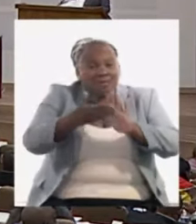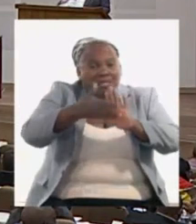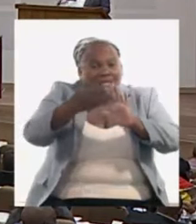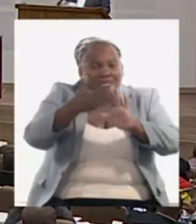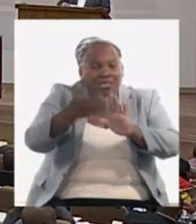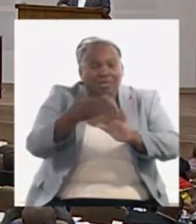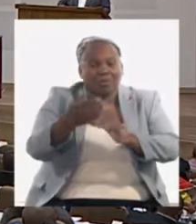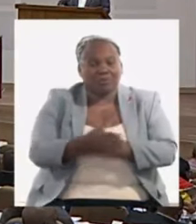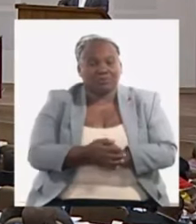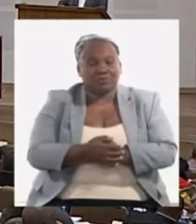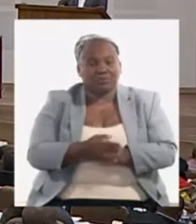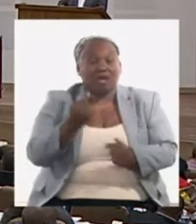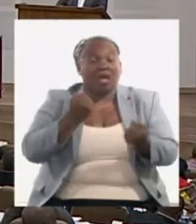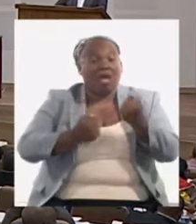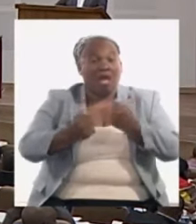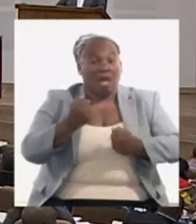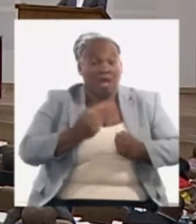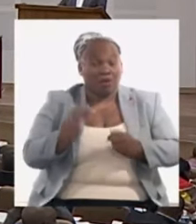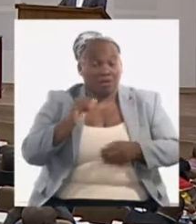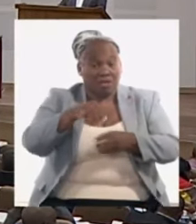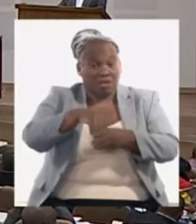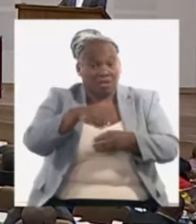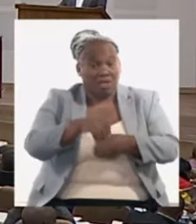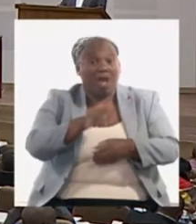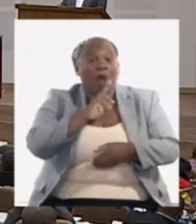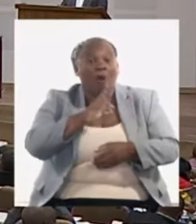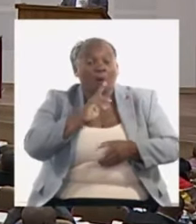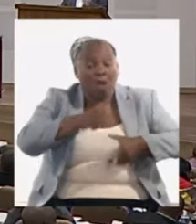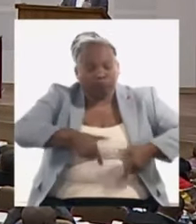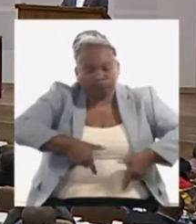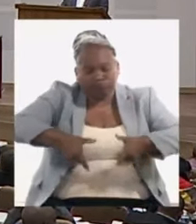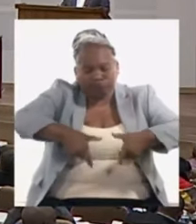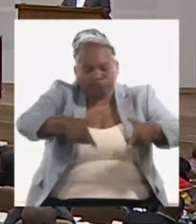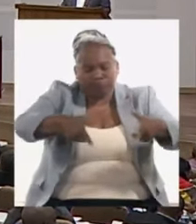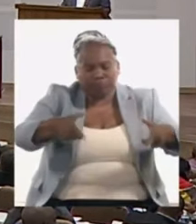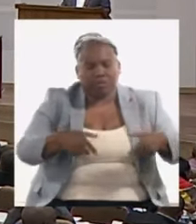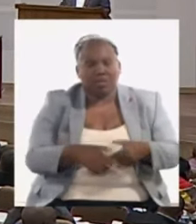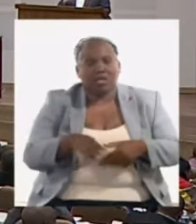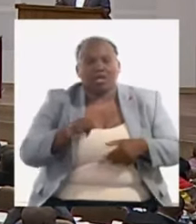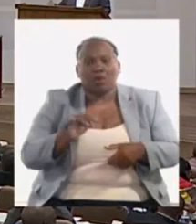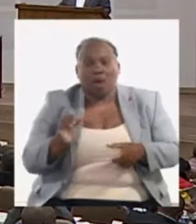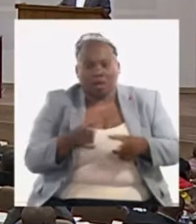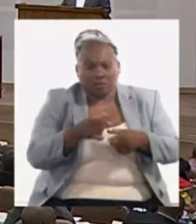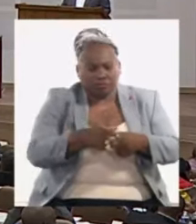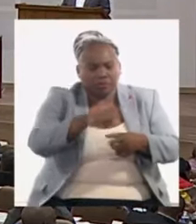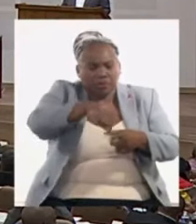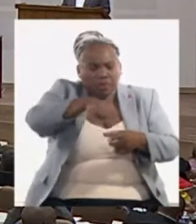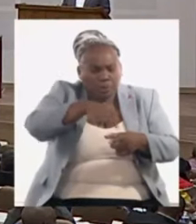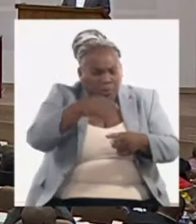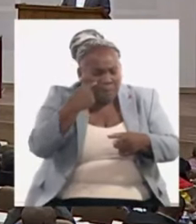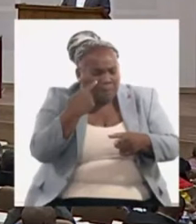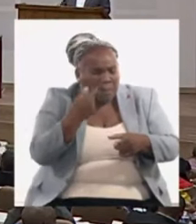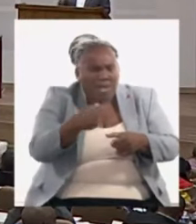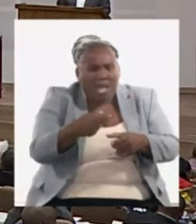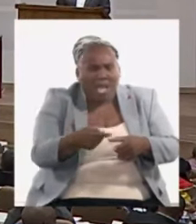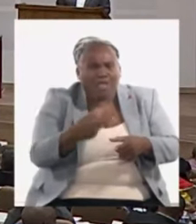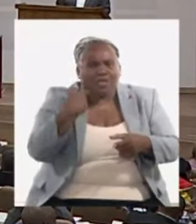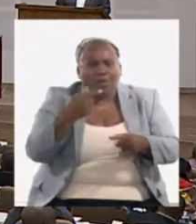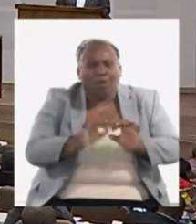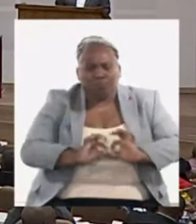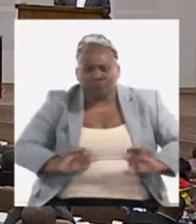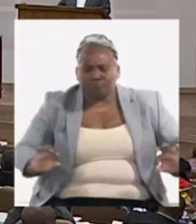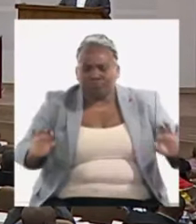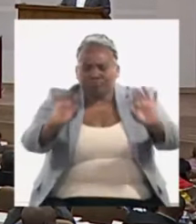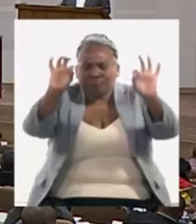hay inversiones importantes en el sector hidráulico la instalación de metrocontadores la ampliación de redes con